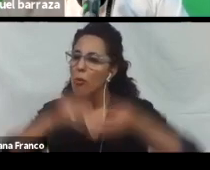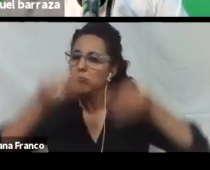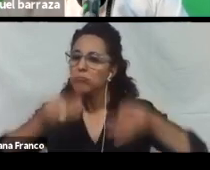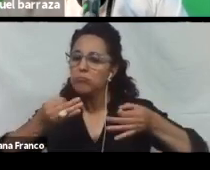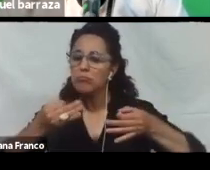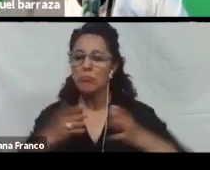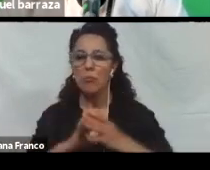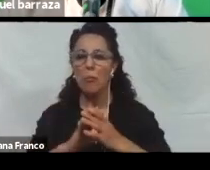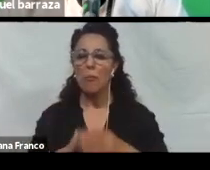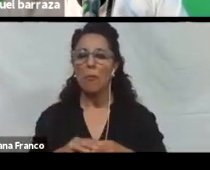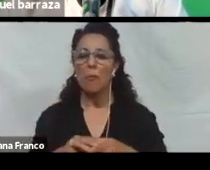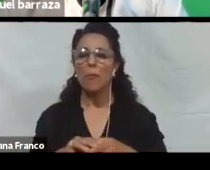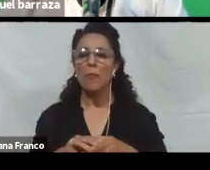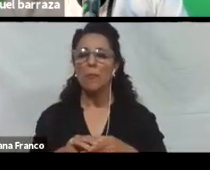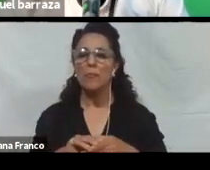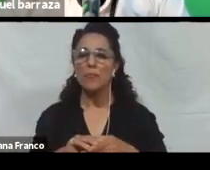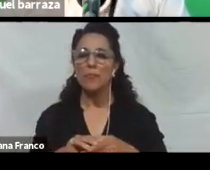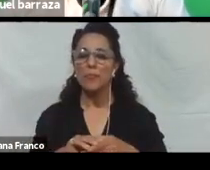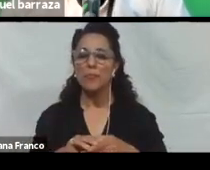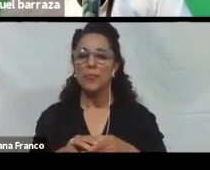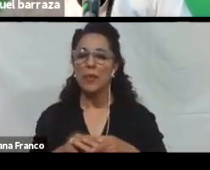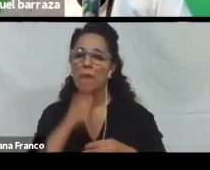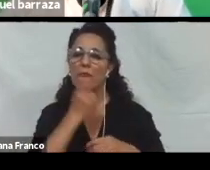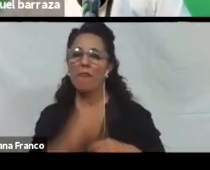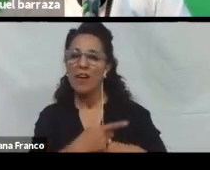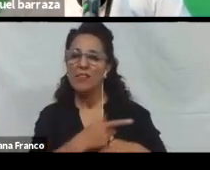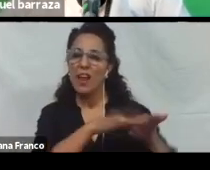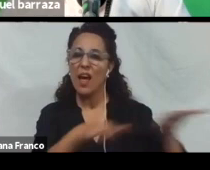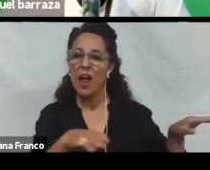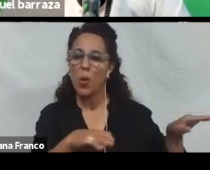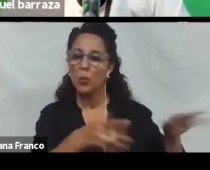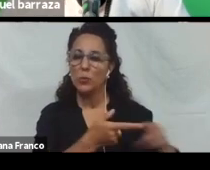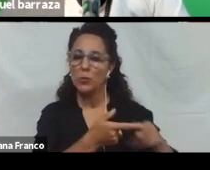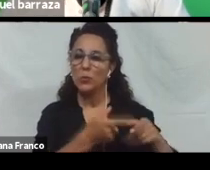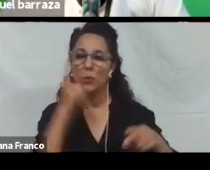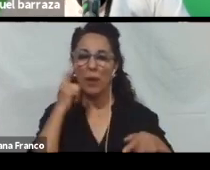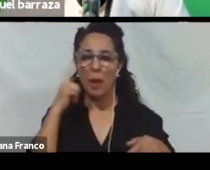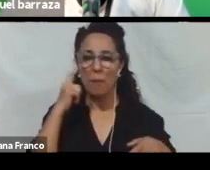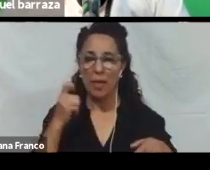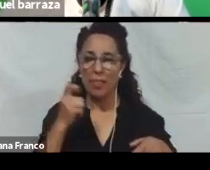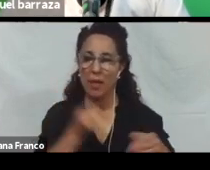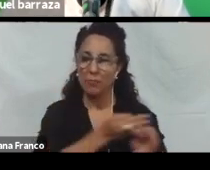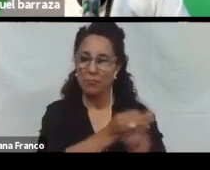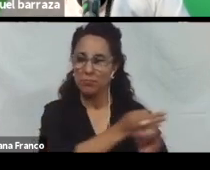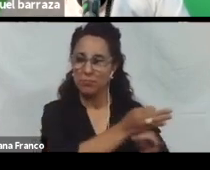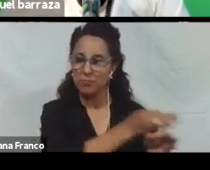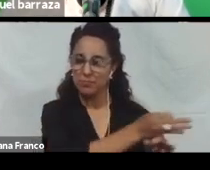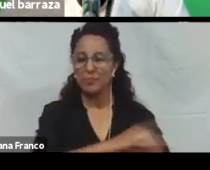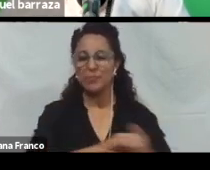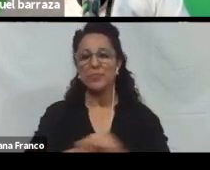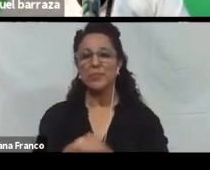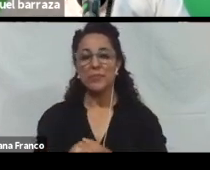Para. Para que sea sencillo. Para que el alumno aprenda. Un montón de instituciones. Hoy la están usando. Es un.